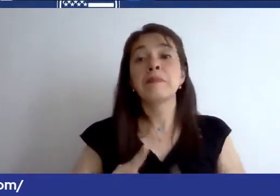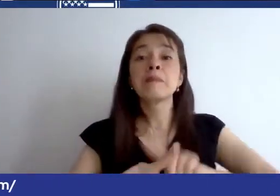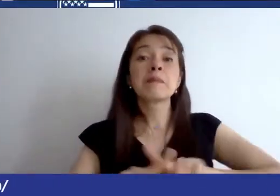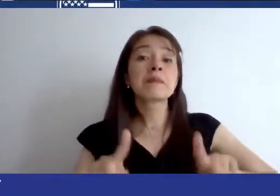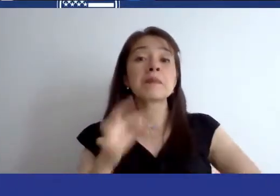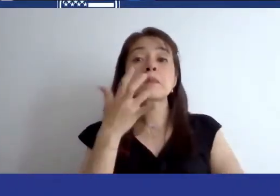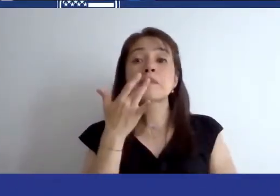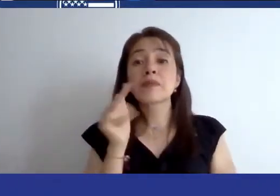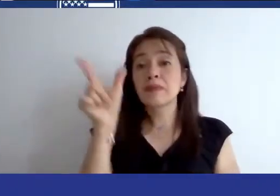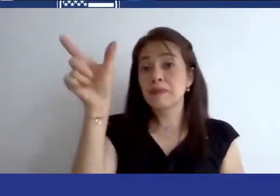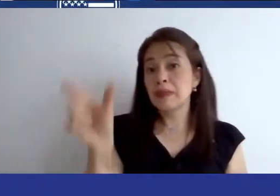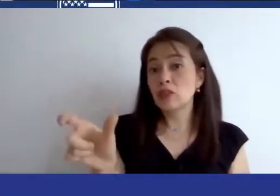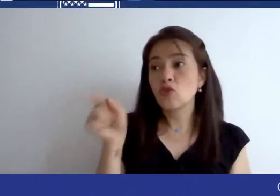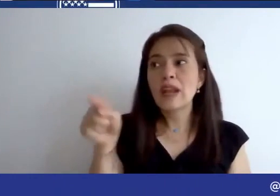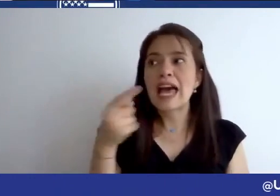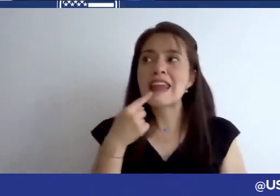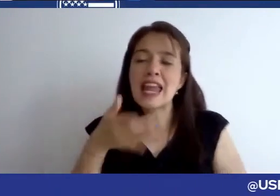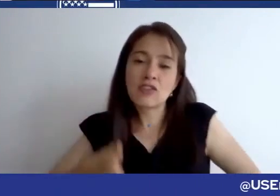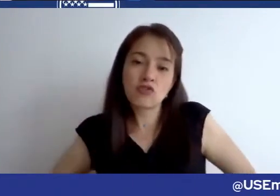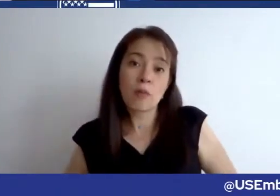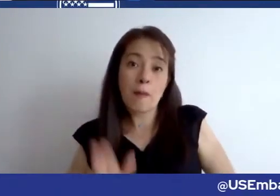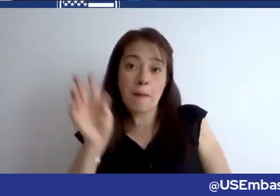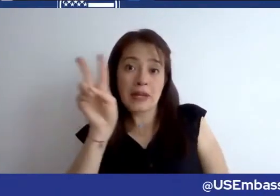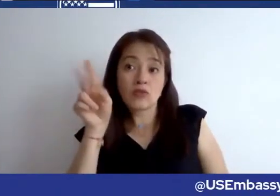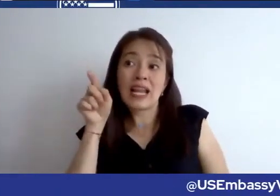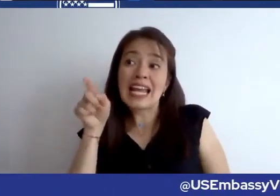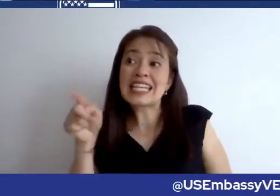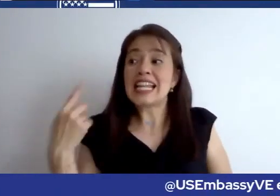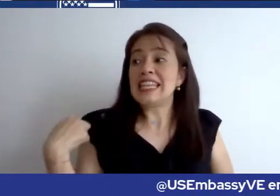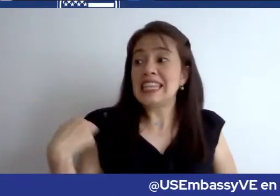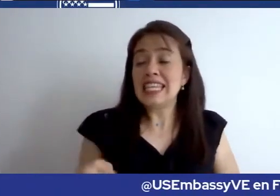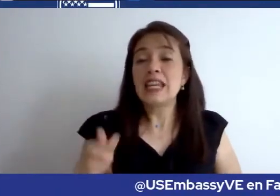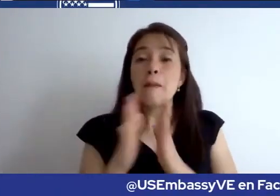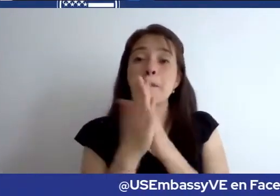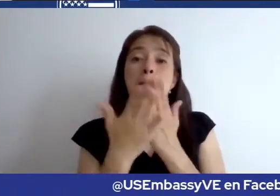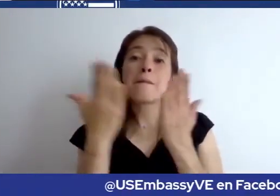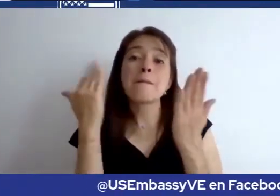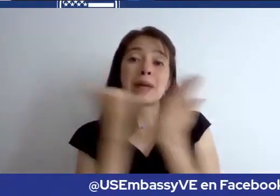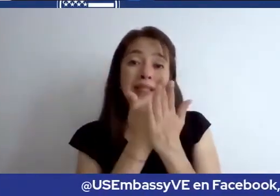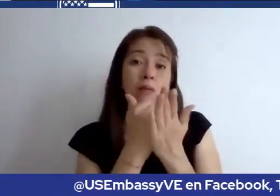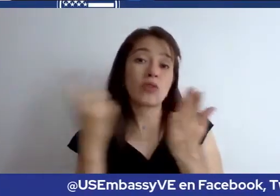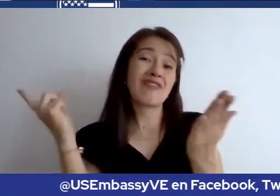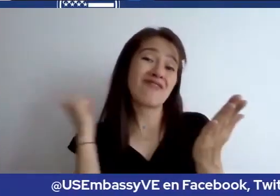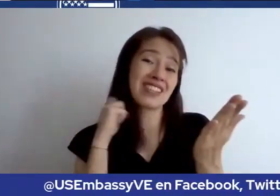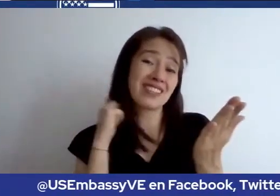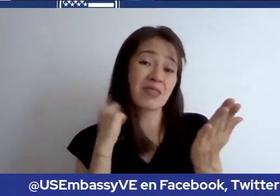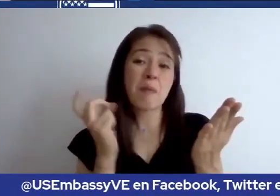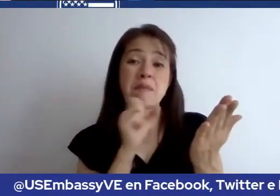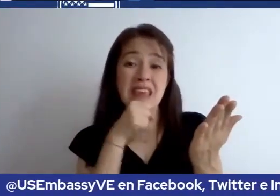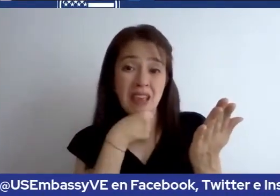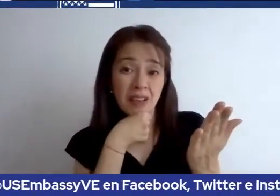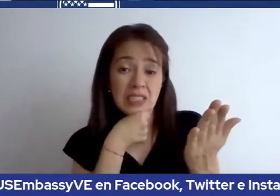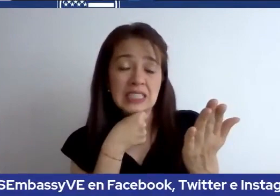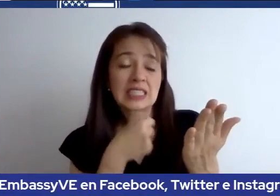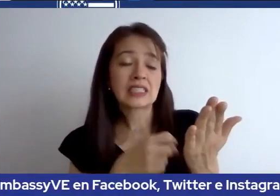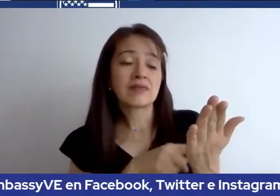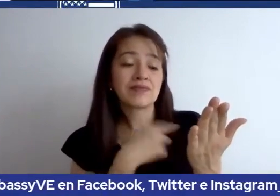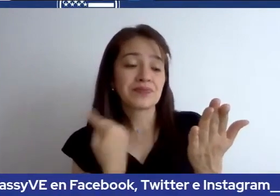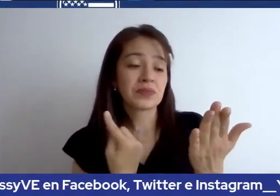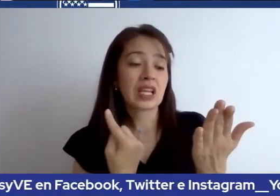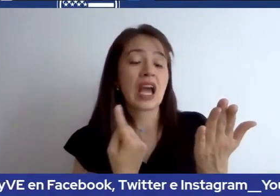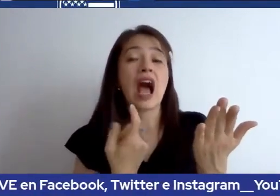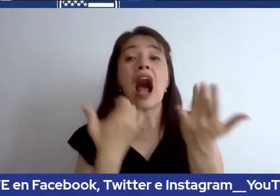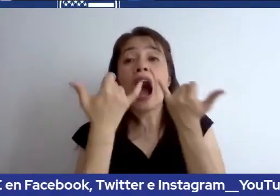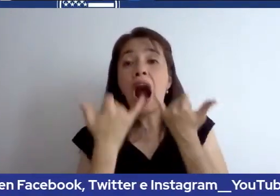venezolano y tiene un pasaporte vencido, pues ahora la